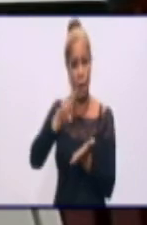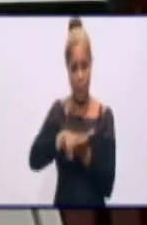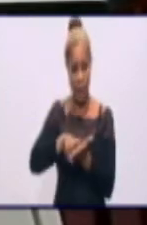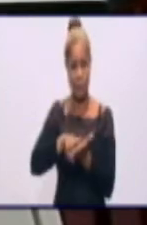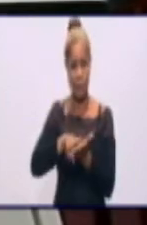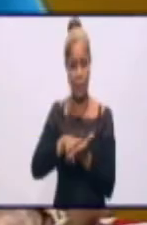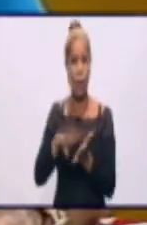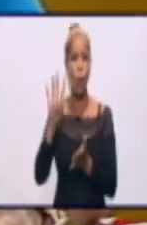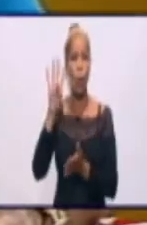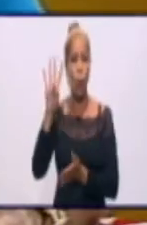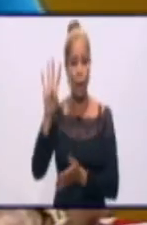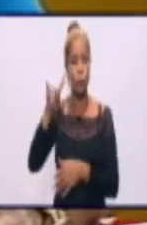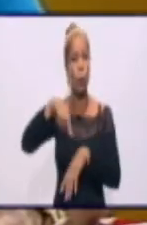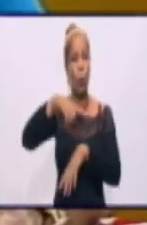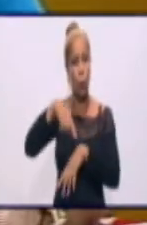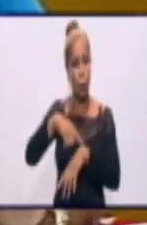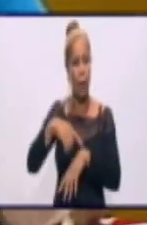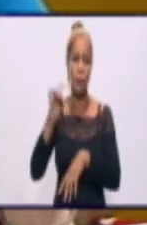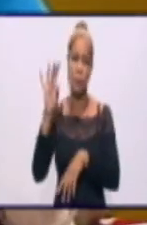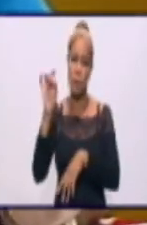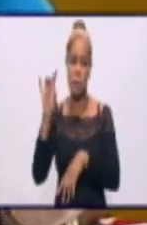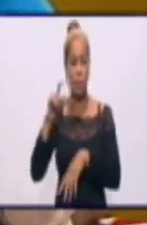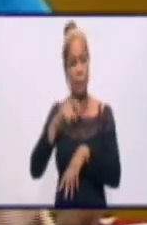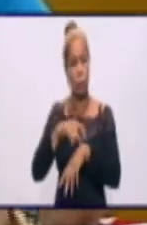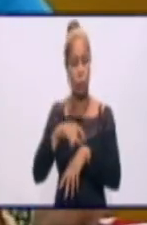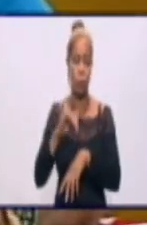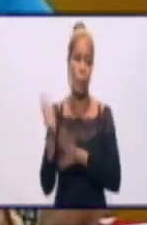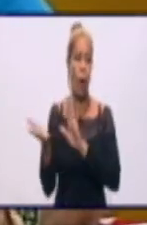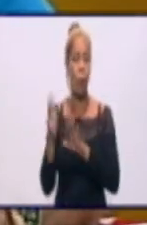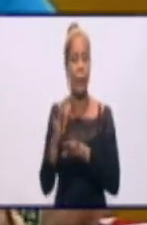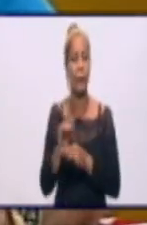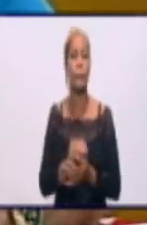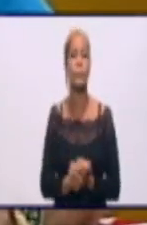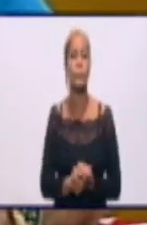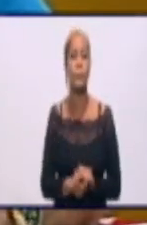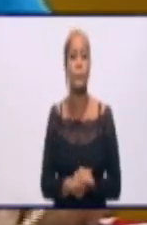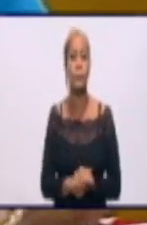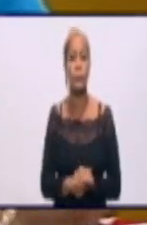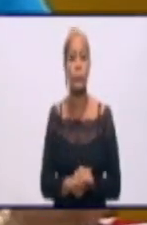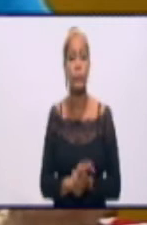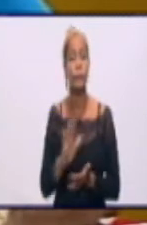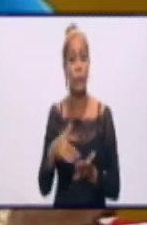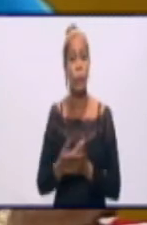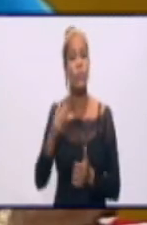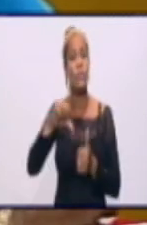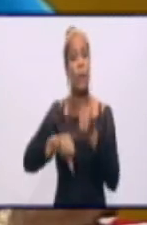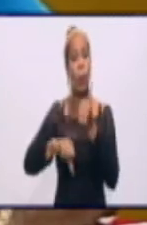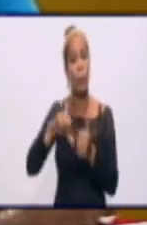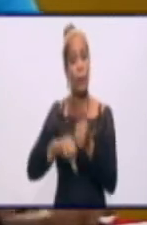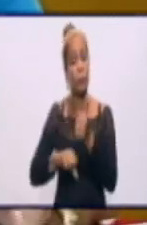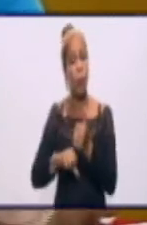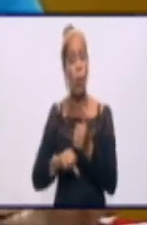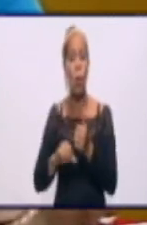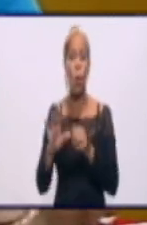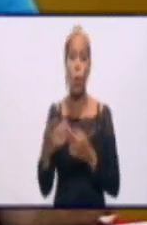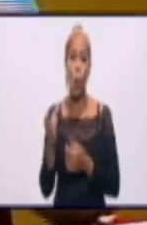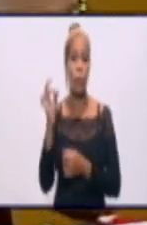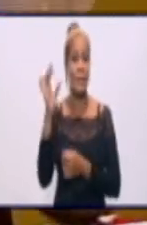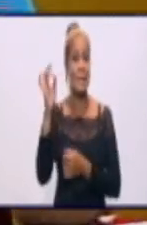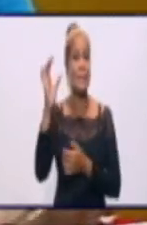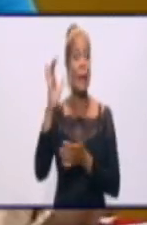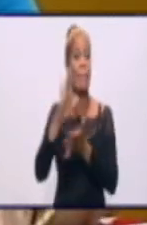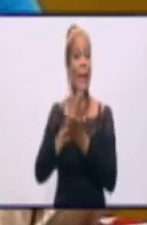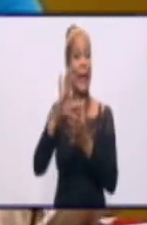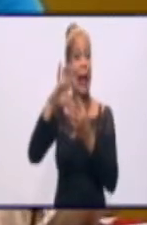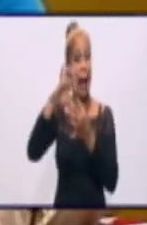minutos y ayer 4 horas y 39 minutos. qué? Ha ido bajando. Porque el pico, digo, se comportó con un 15 megawatt solamente de 35 que fue